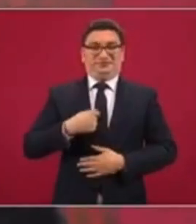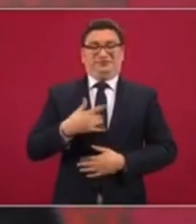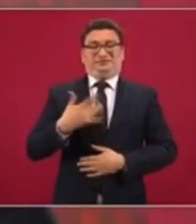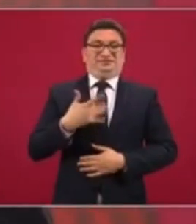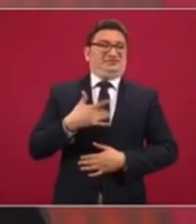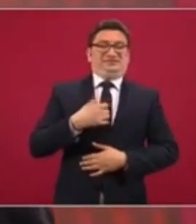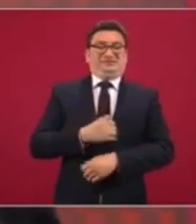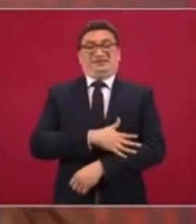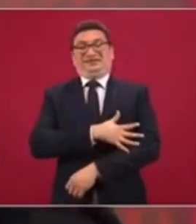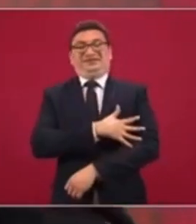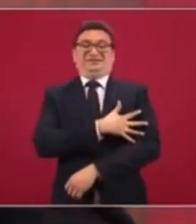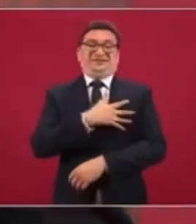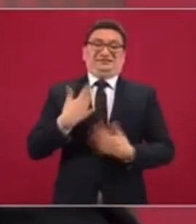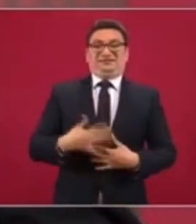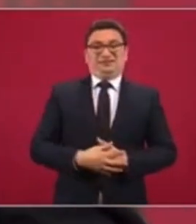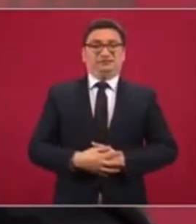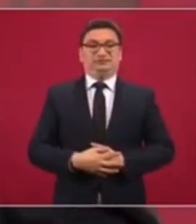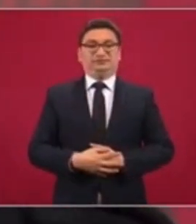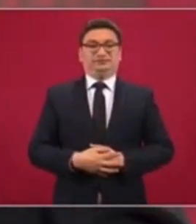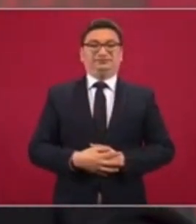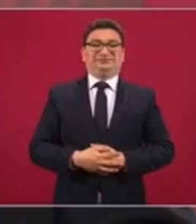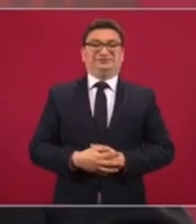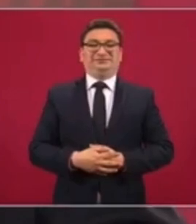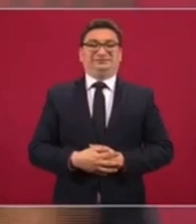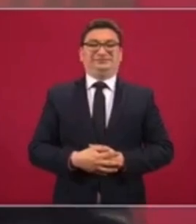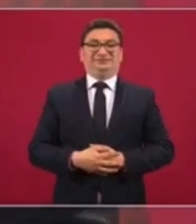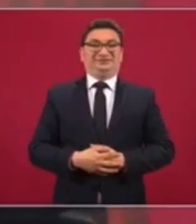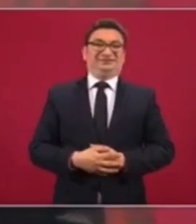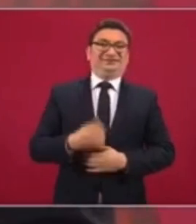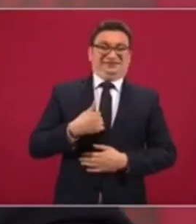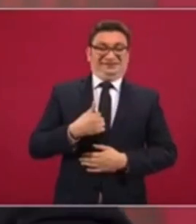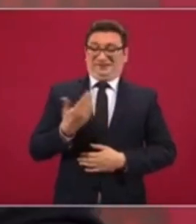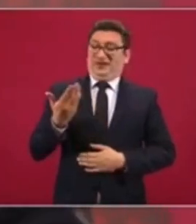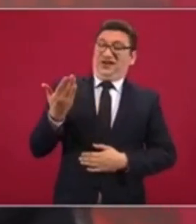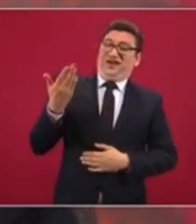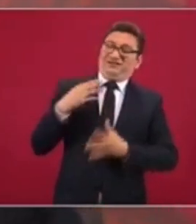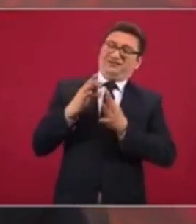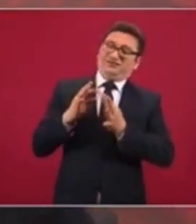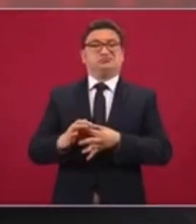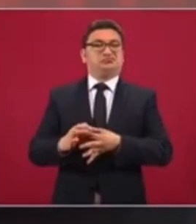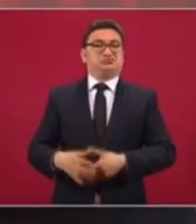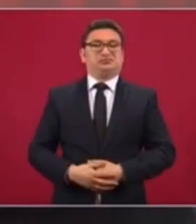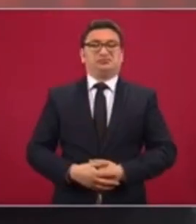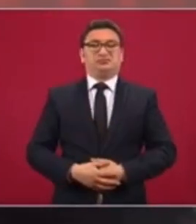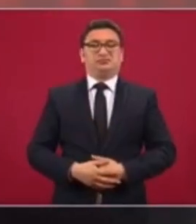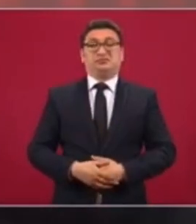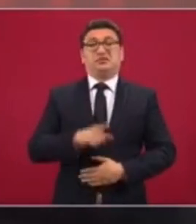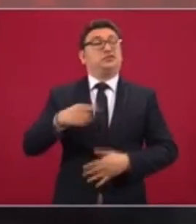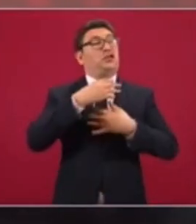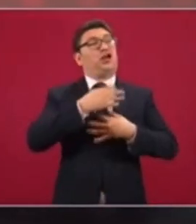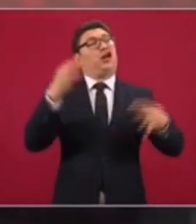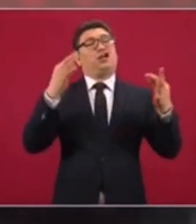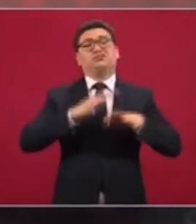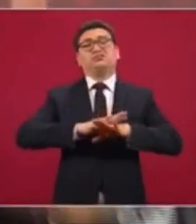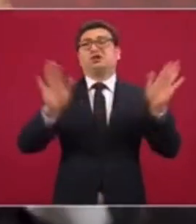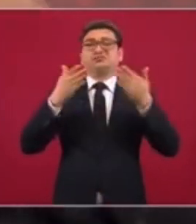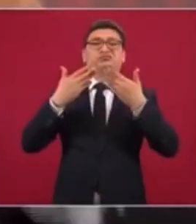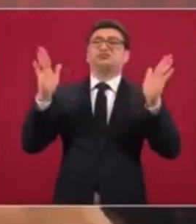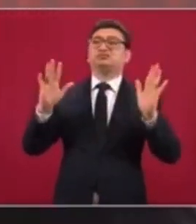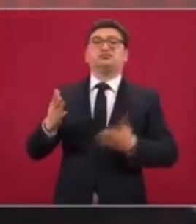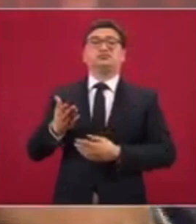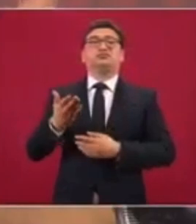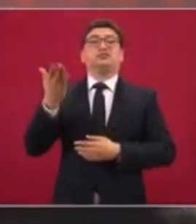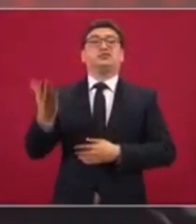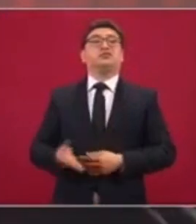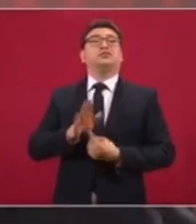que me produce el tener la razón histórica. De manera abierta, se presenten